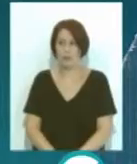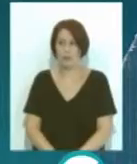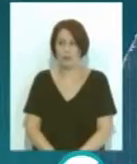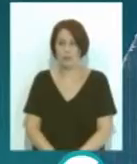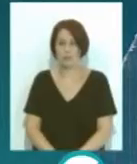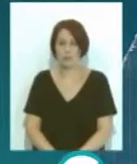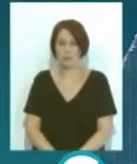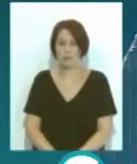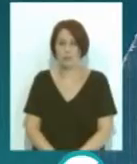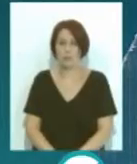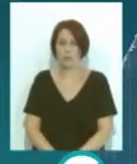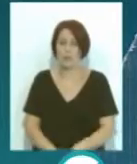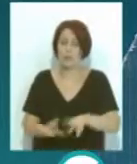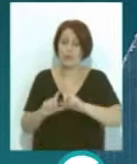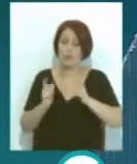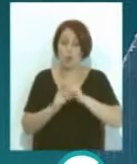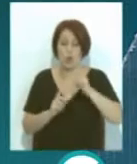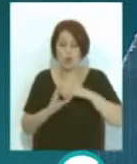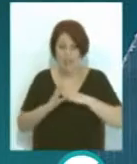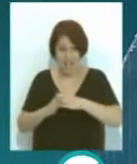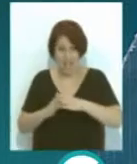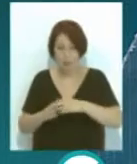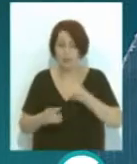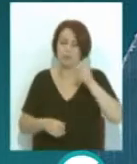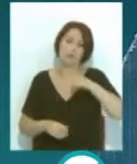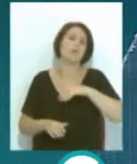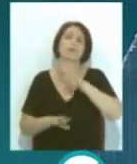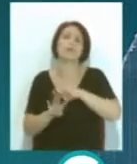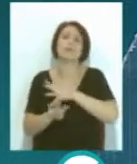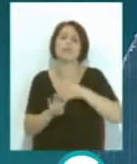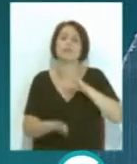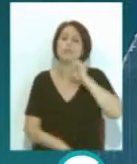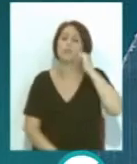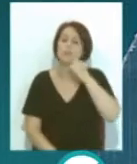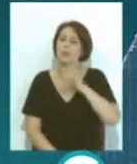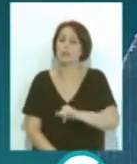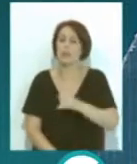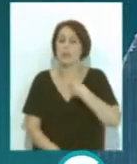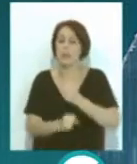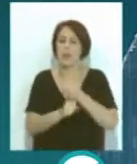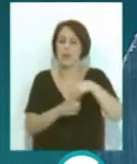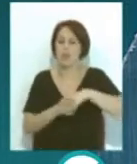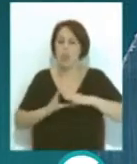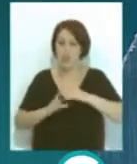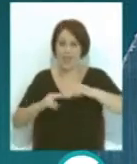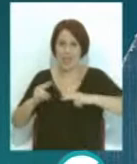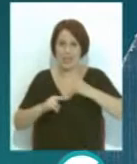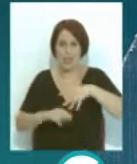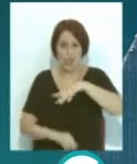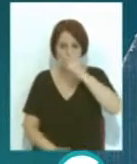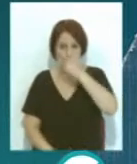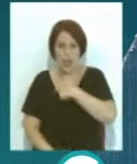Y mientras tanto, otro sector, el naval, también mantiene un calendario de protestas. Los trabajadores de Navantia, en Puerto Real,